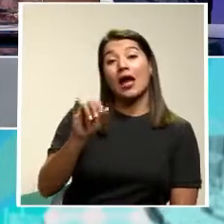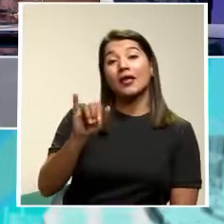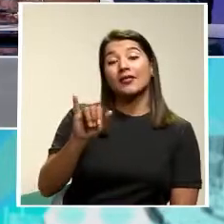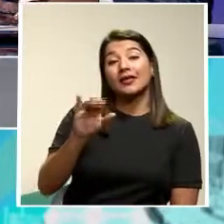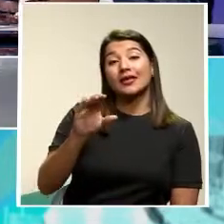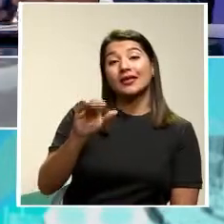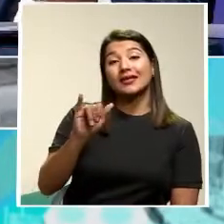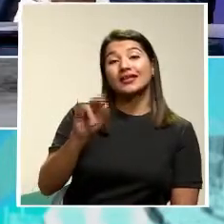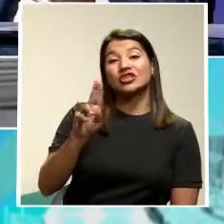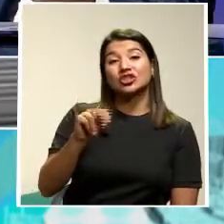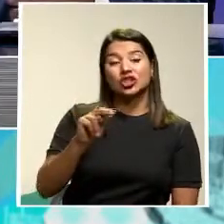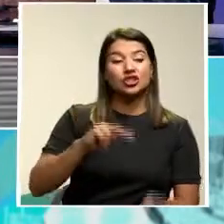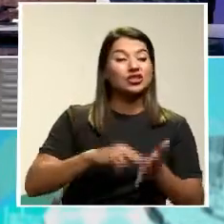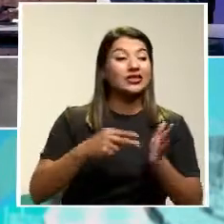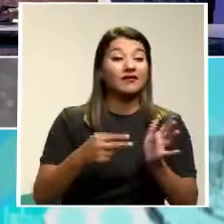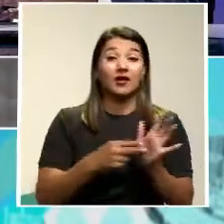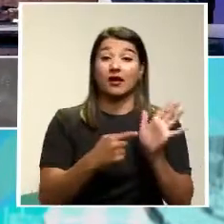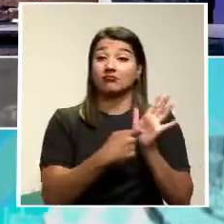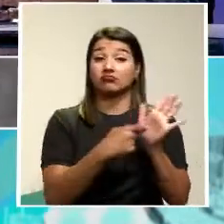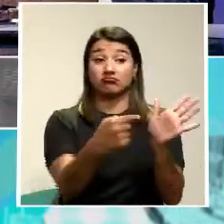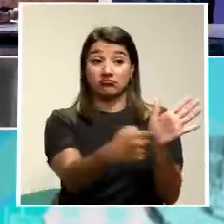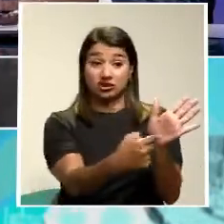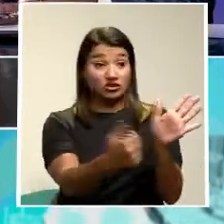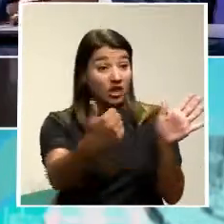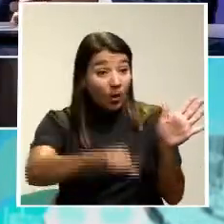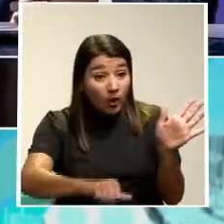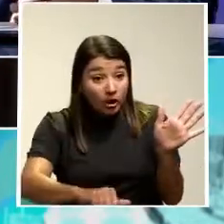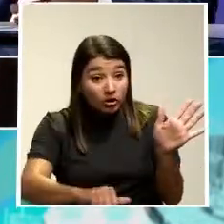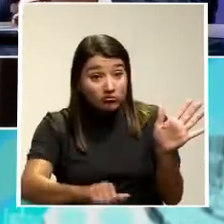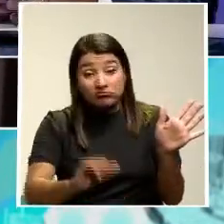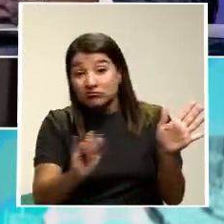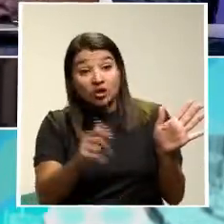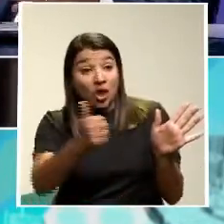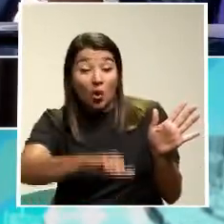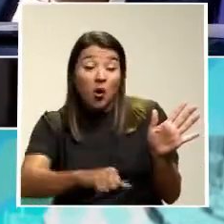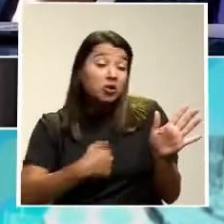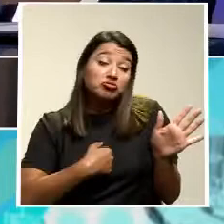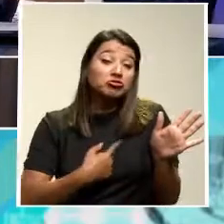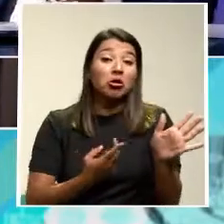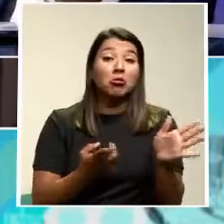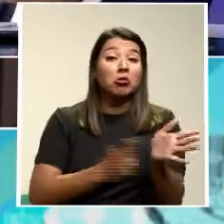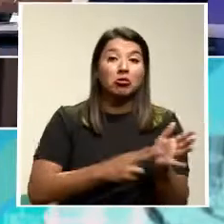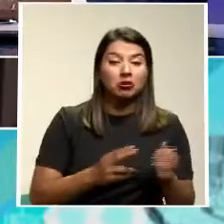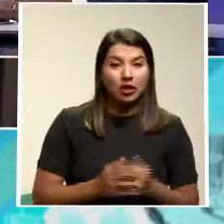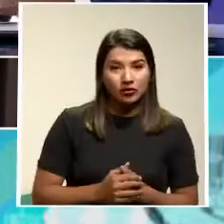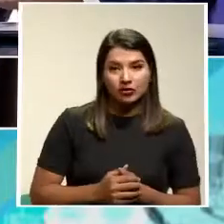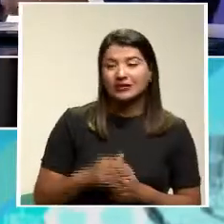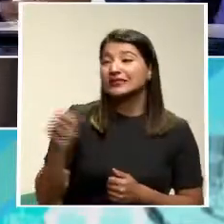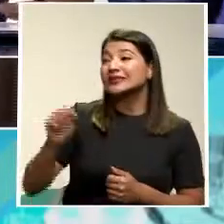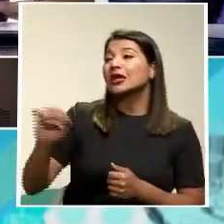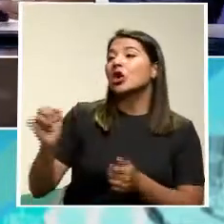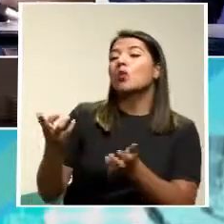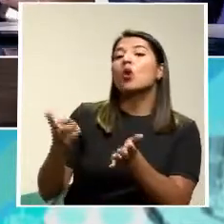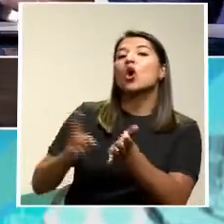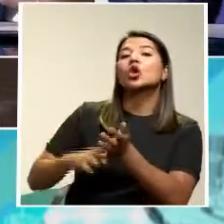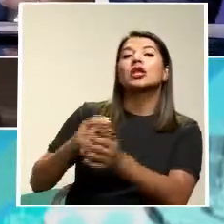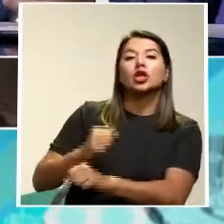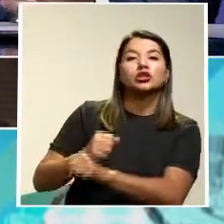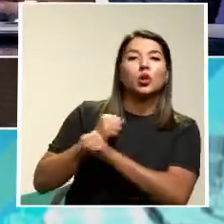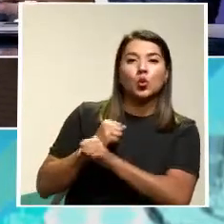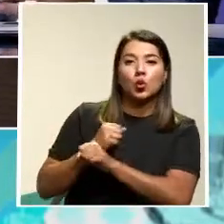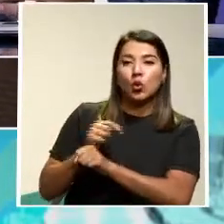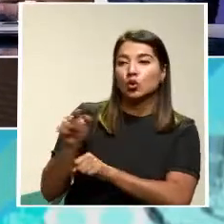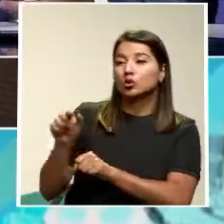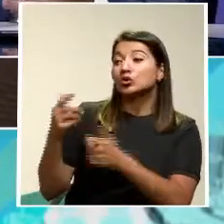cambiar Ni una coma Firma O se adhiere O no lo contrato Por ejemplo Un contrato de un seguro Ya están ahí las condiciones